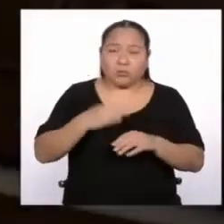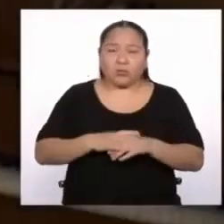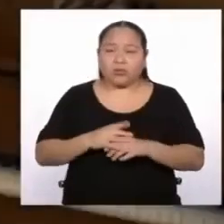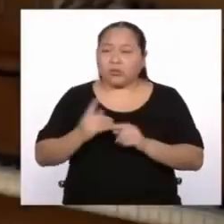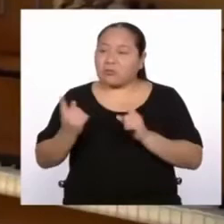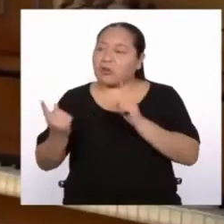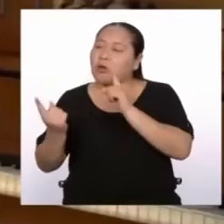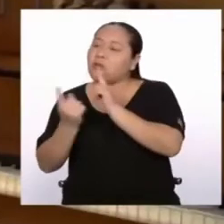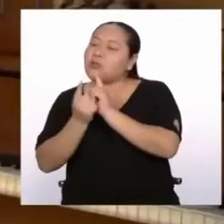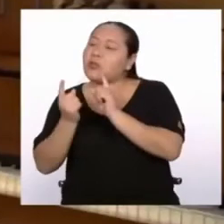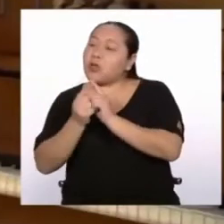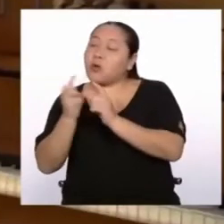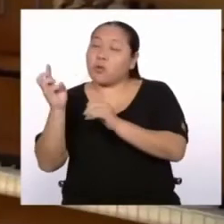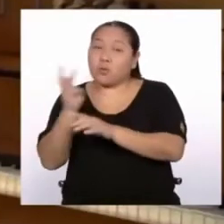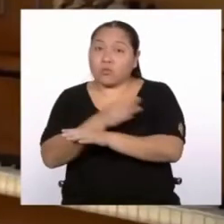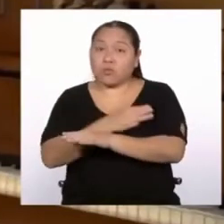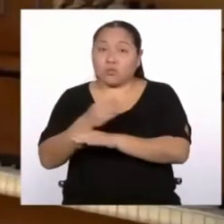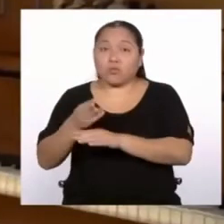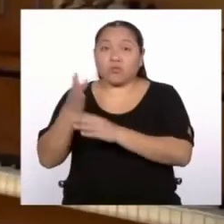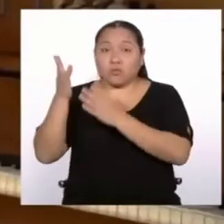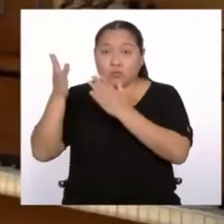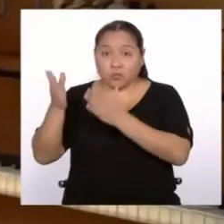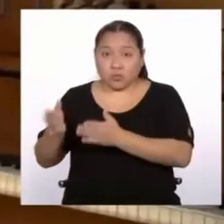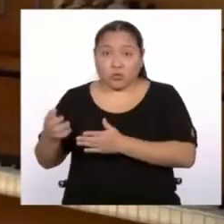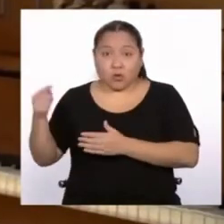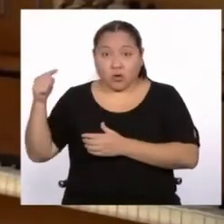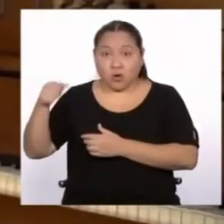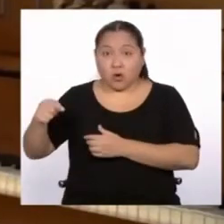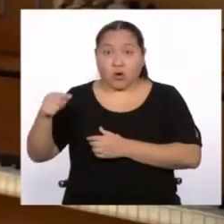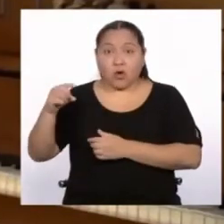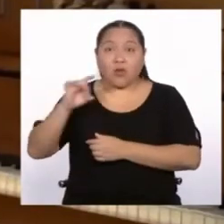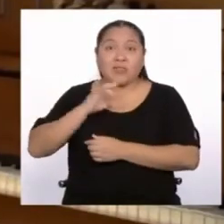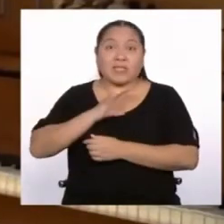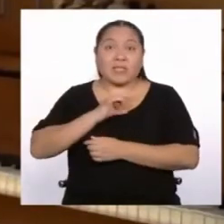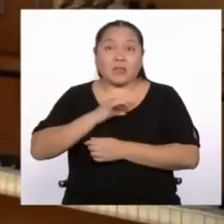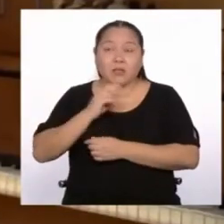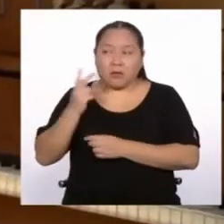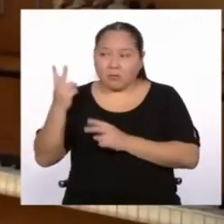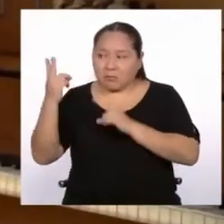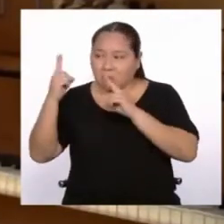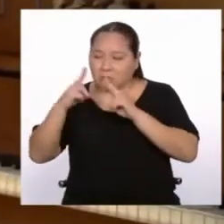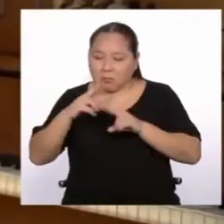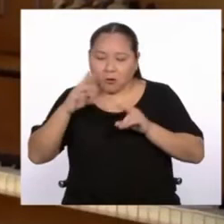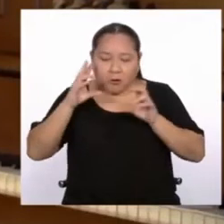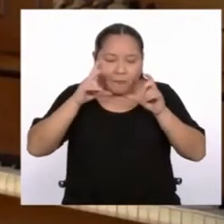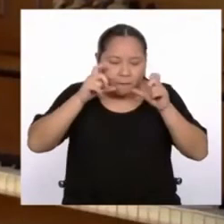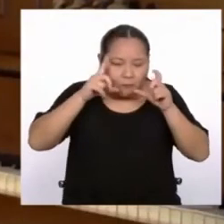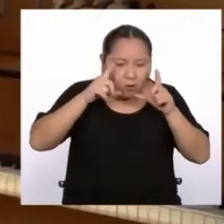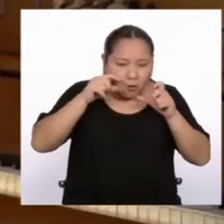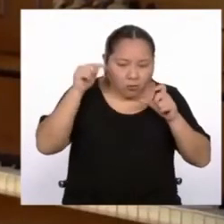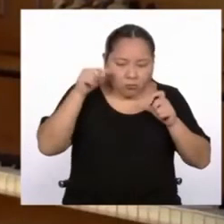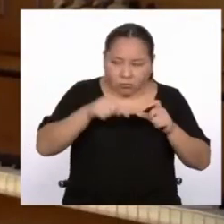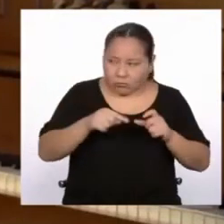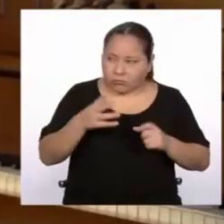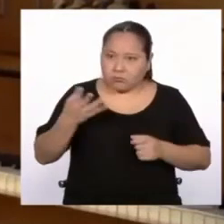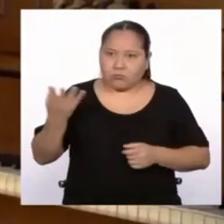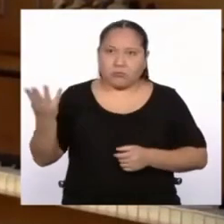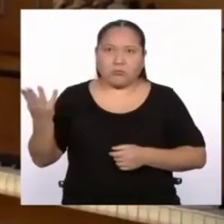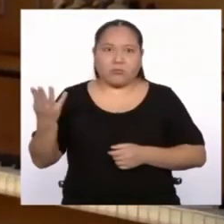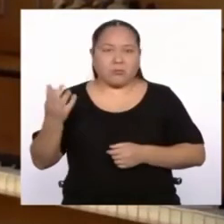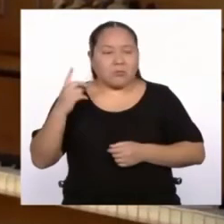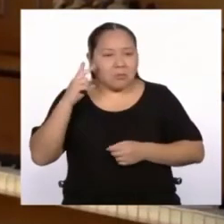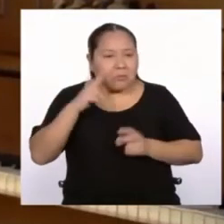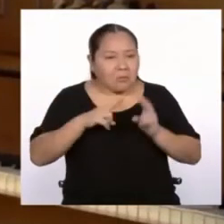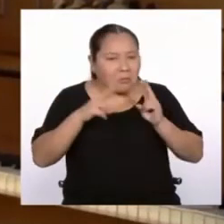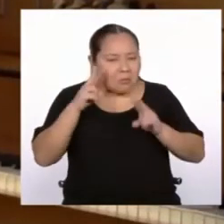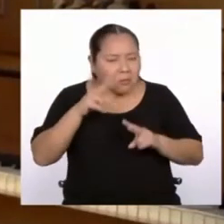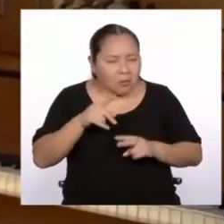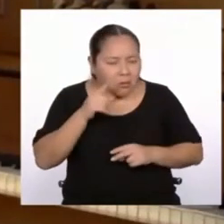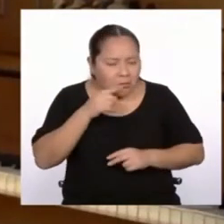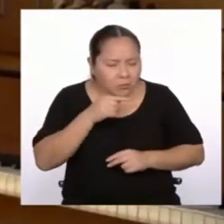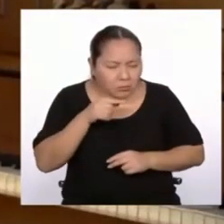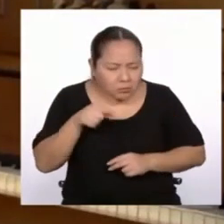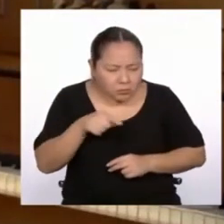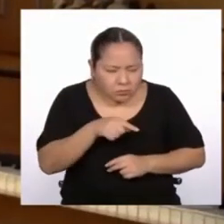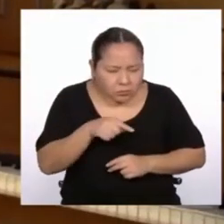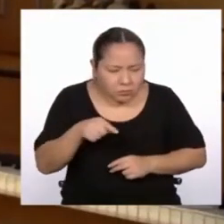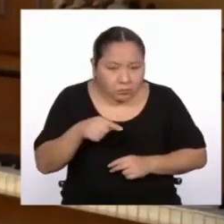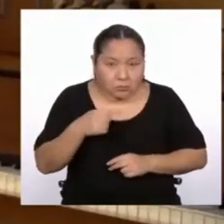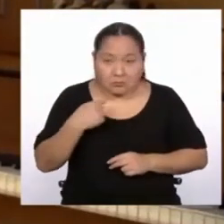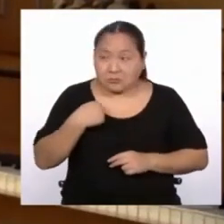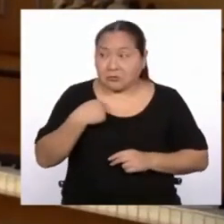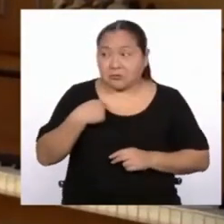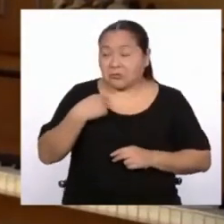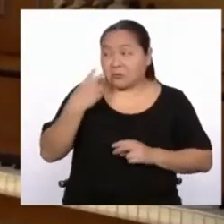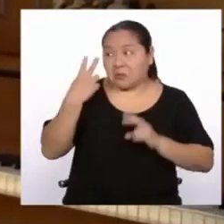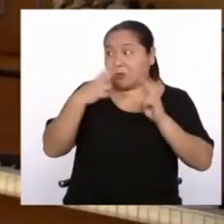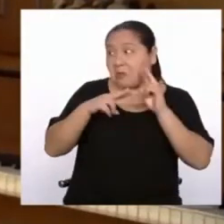que llegó a ver fotos de la partitura e inmediatamente se dio cuenta de una cosa que